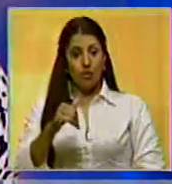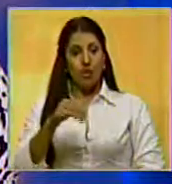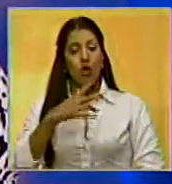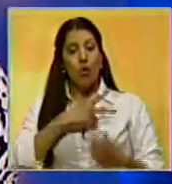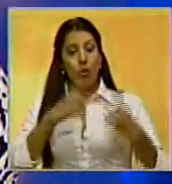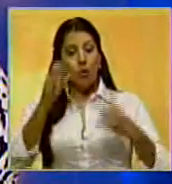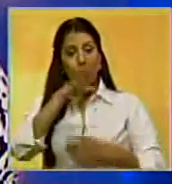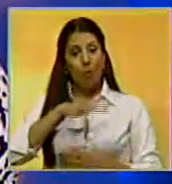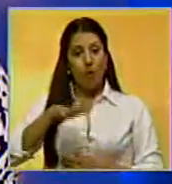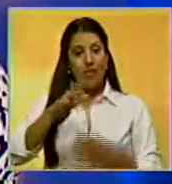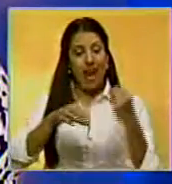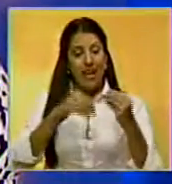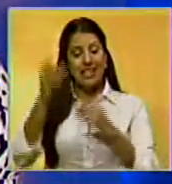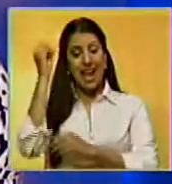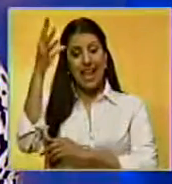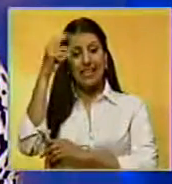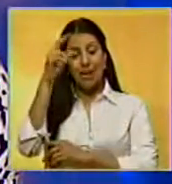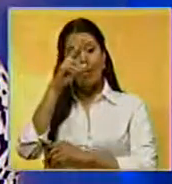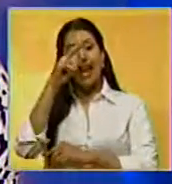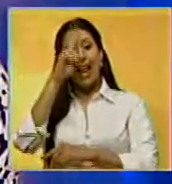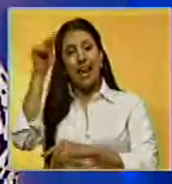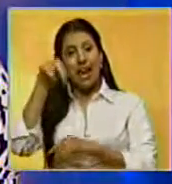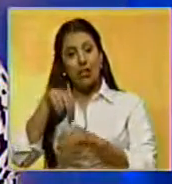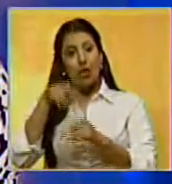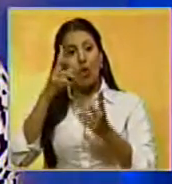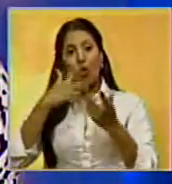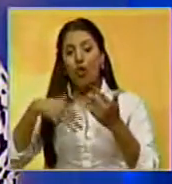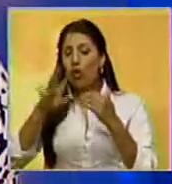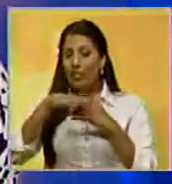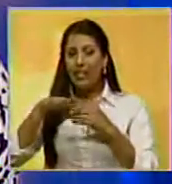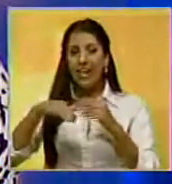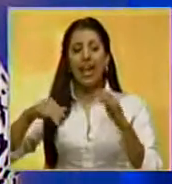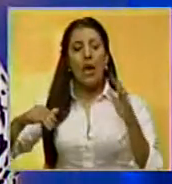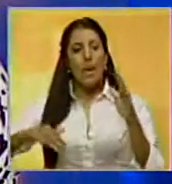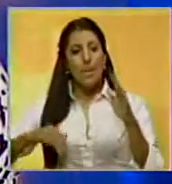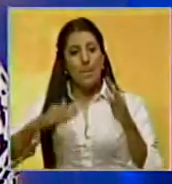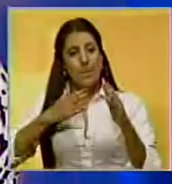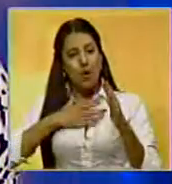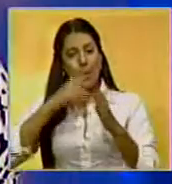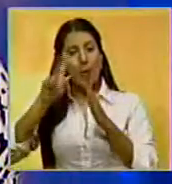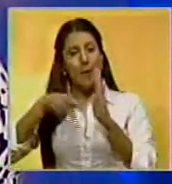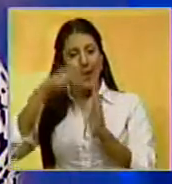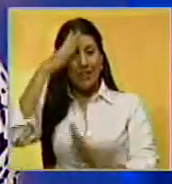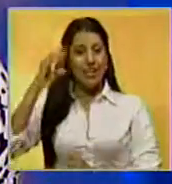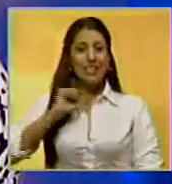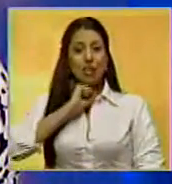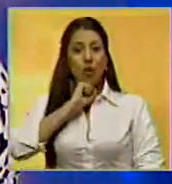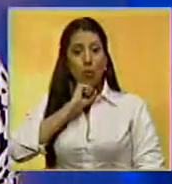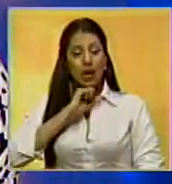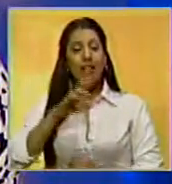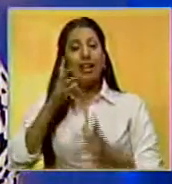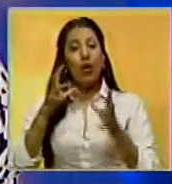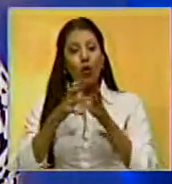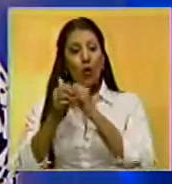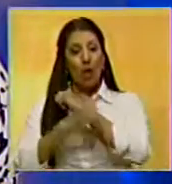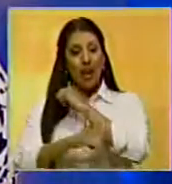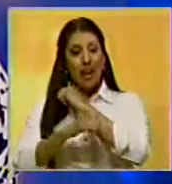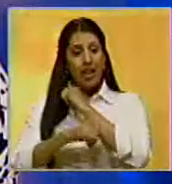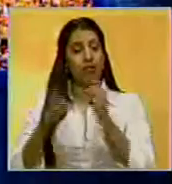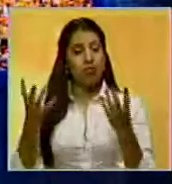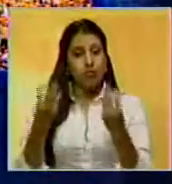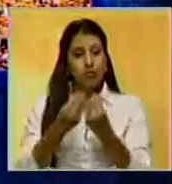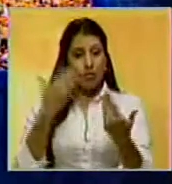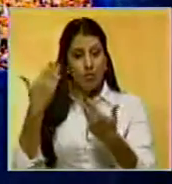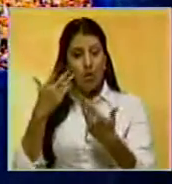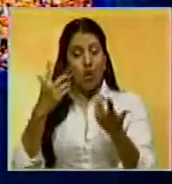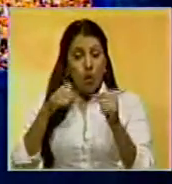Voluntad Popular realizó su Asamblea Nacional de Activistas en Parque Miranda, en donde se reunieron dirigentes y seguidores de la Tolda Naranja. El